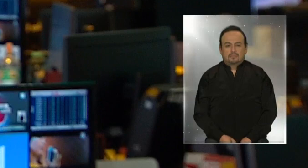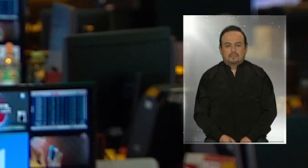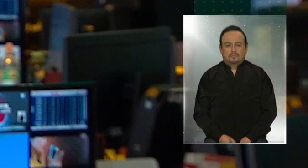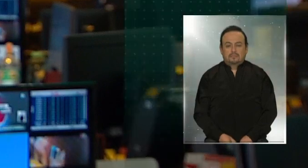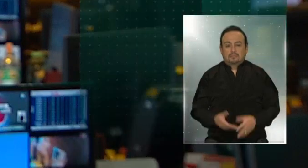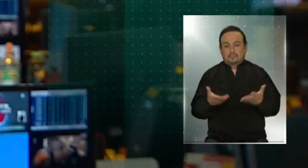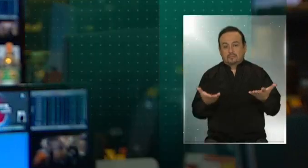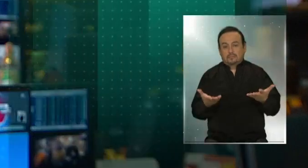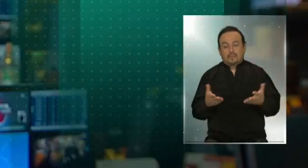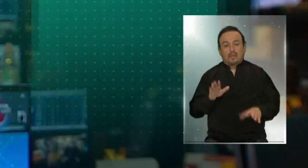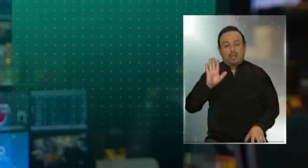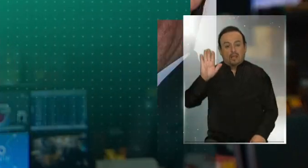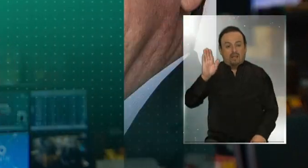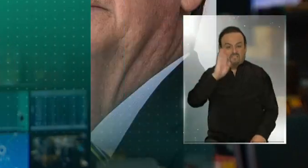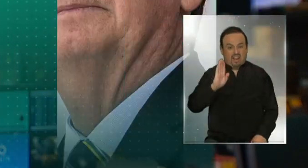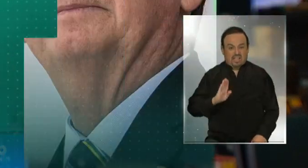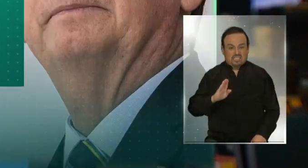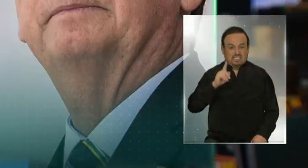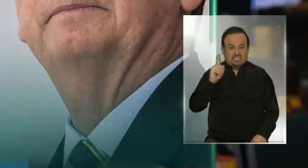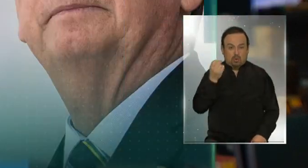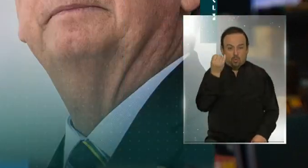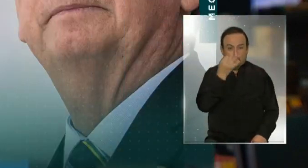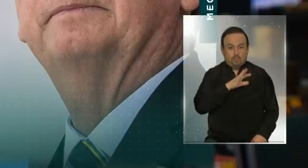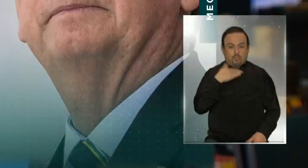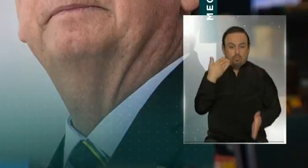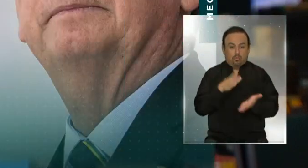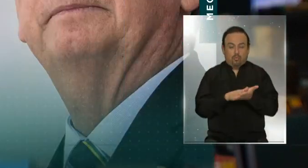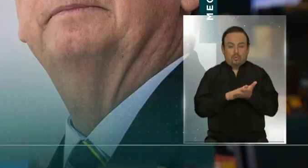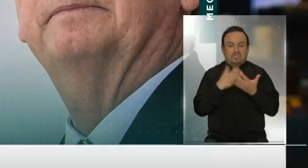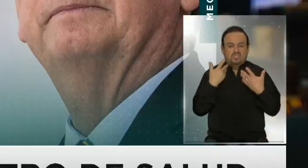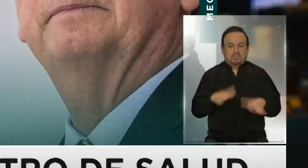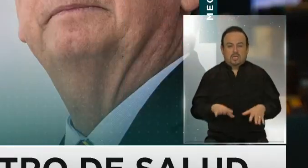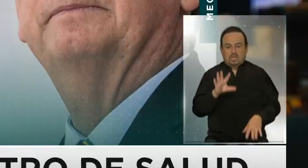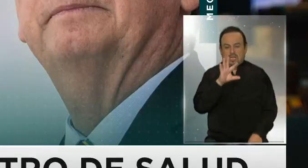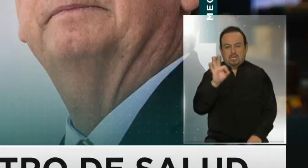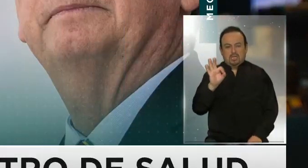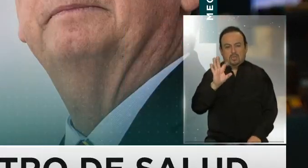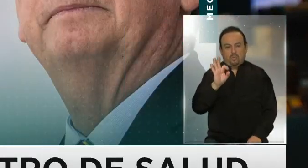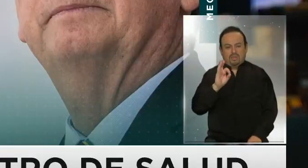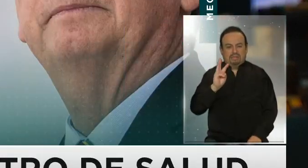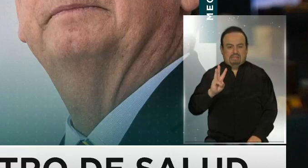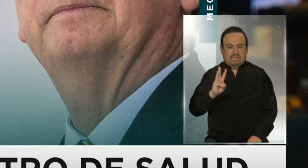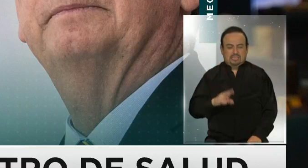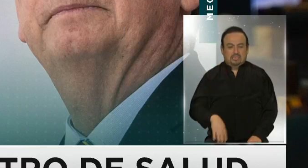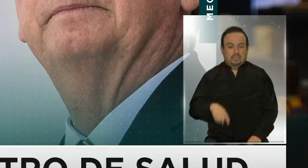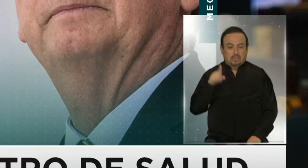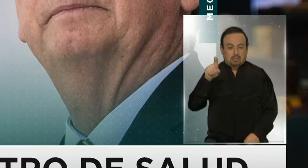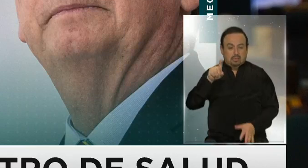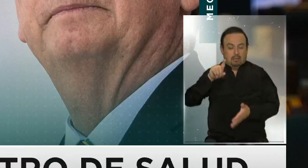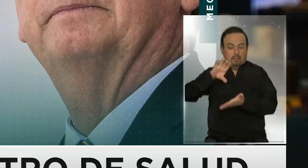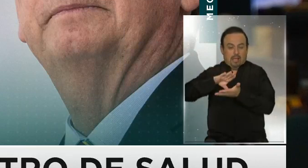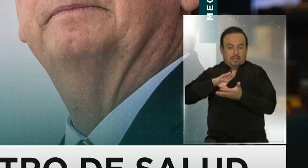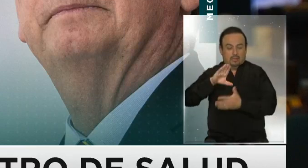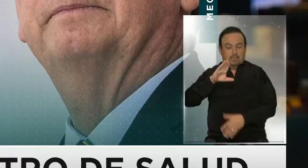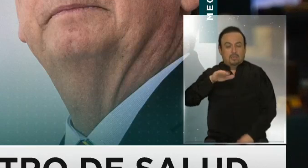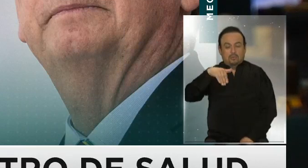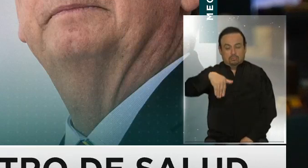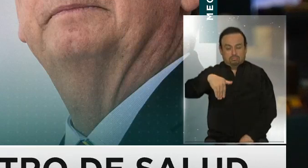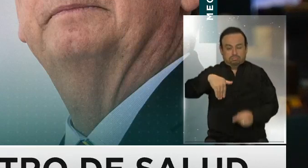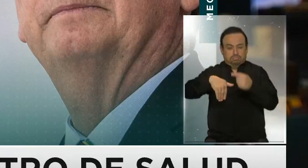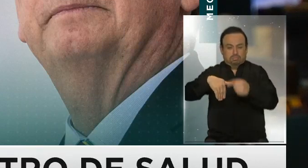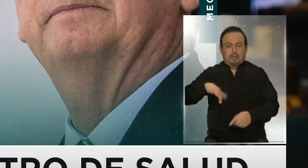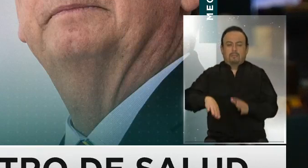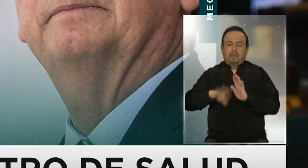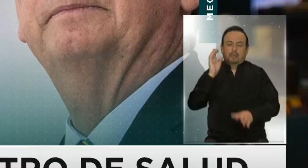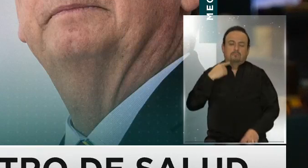Bueno, mientras tanto en Brasil el número de muertos alcanzó los 553, es el país sudamericano derechamente más afectado